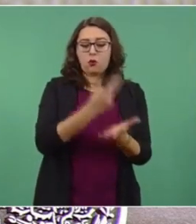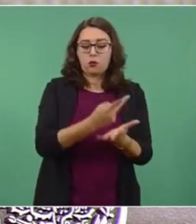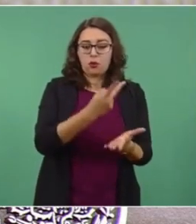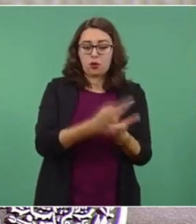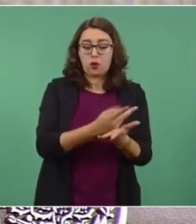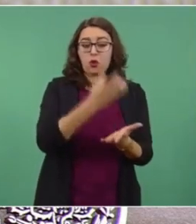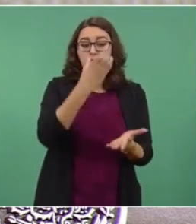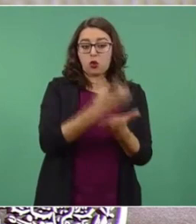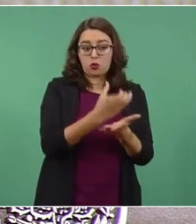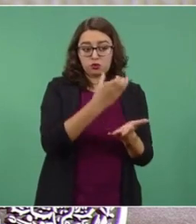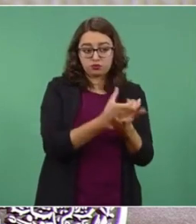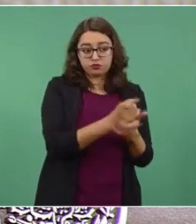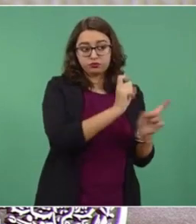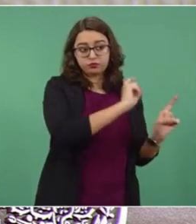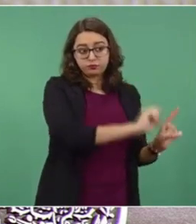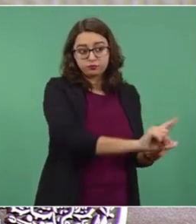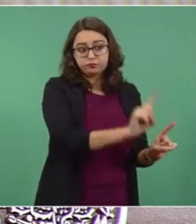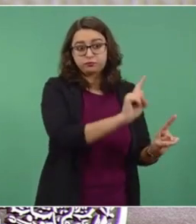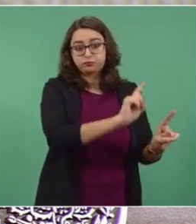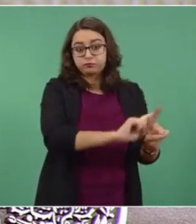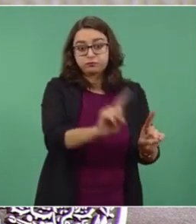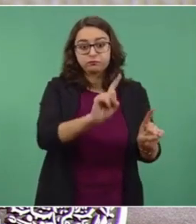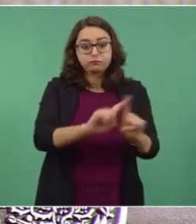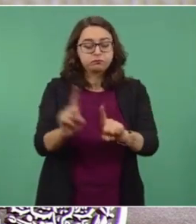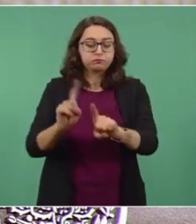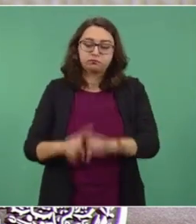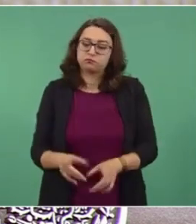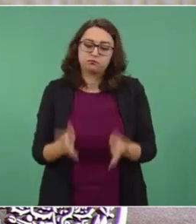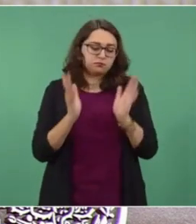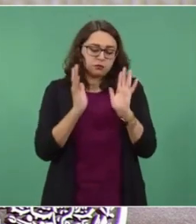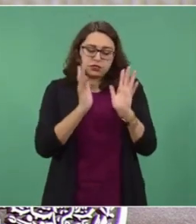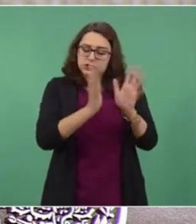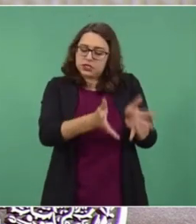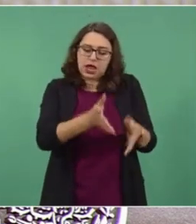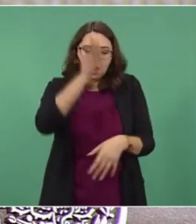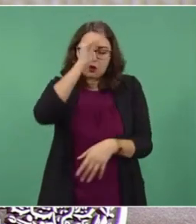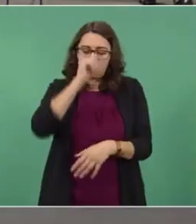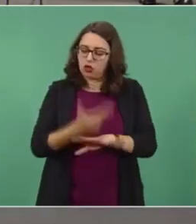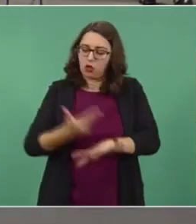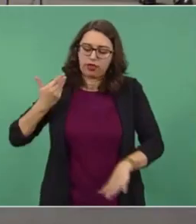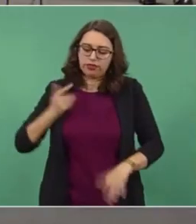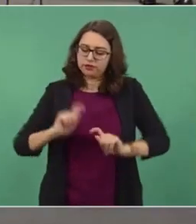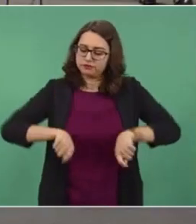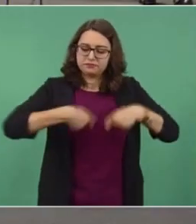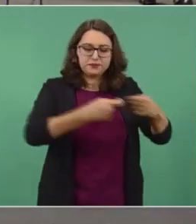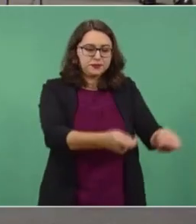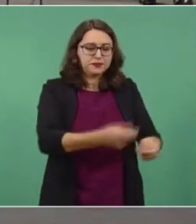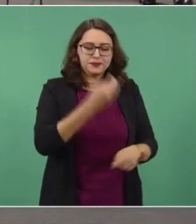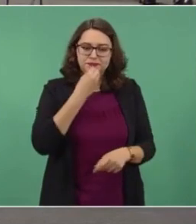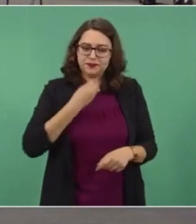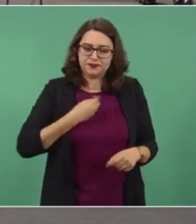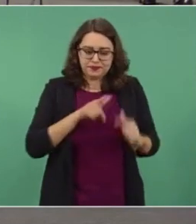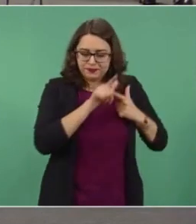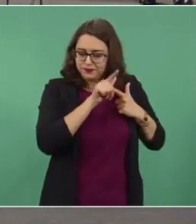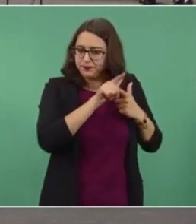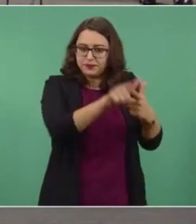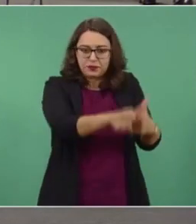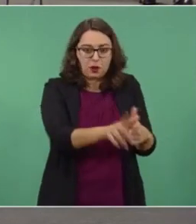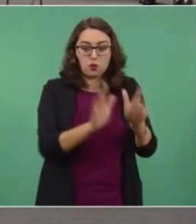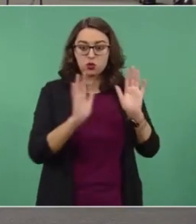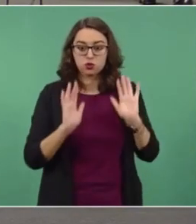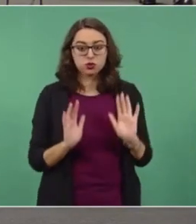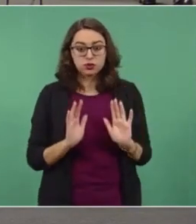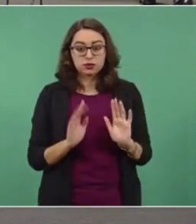cobre y otros minerales se conservan en los términos que fueron otorgadas. Sin embargo, estas